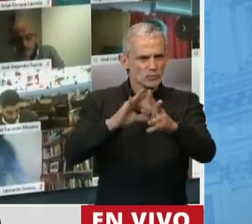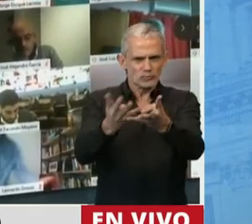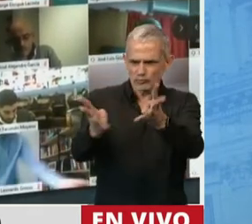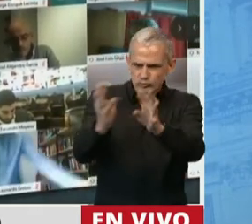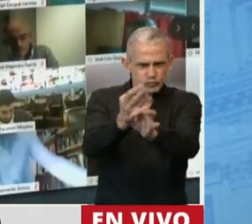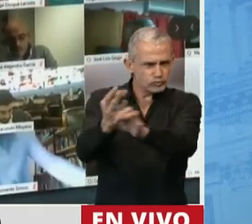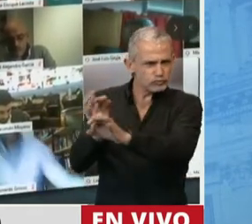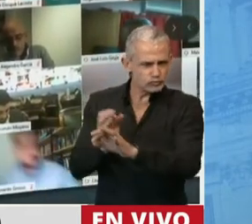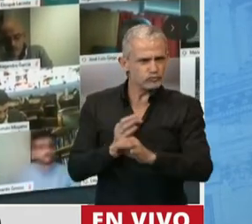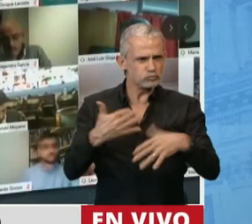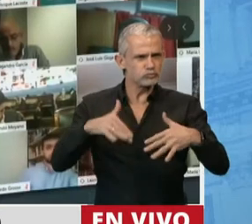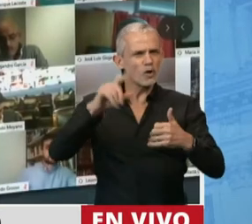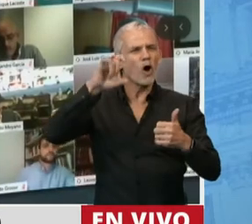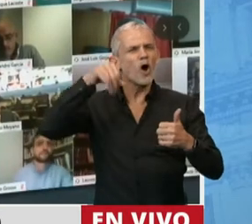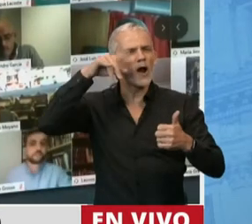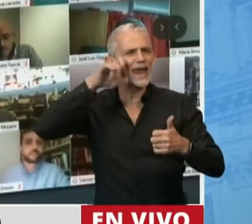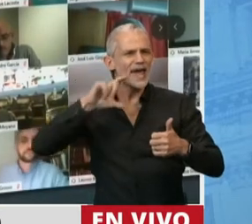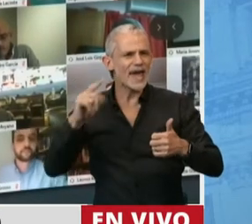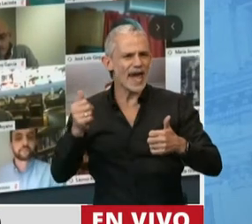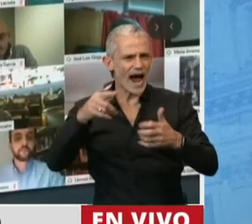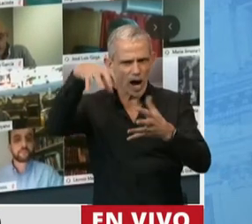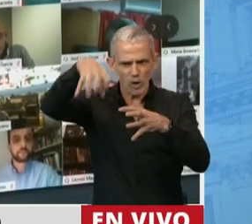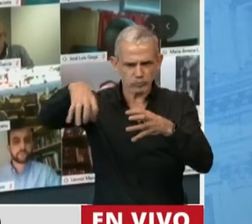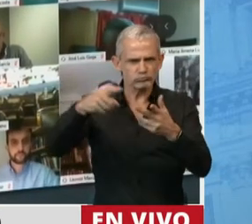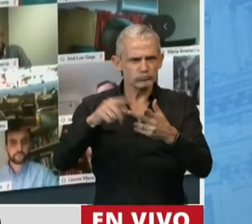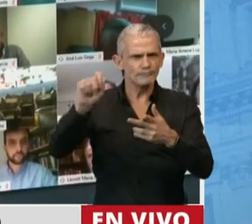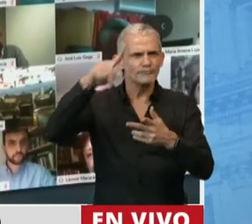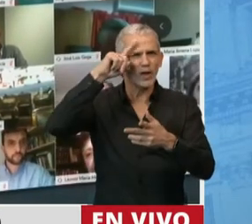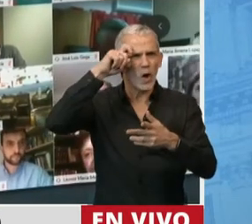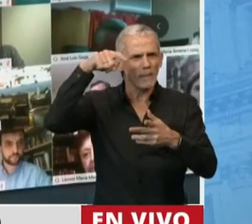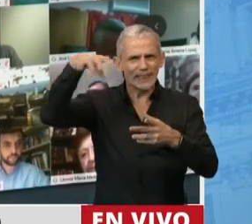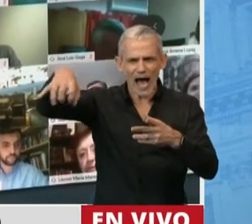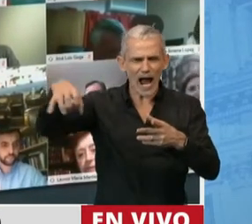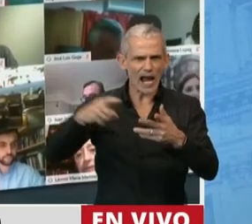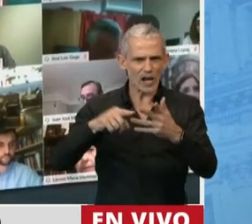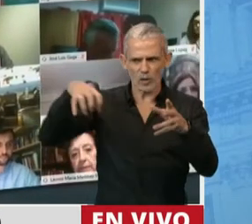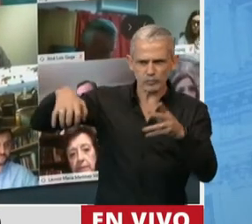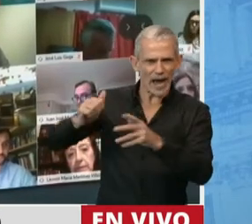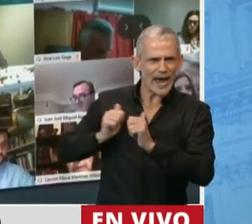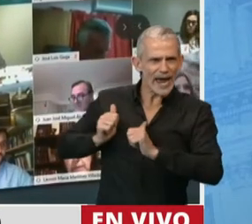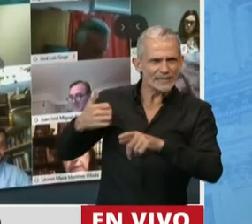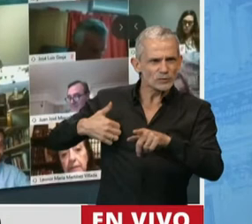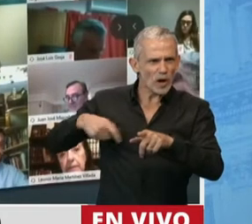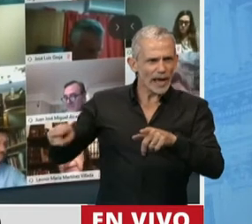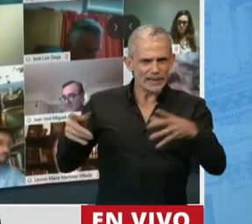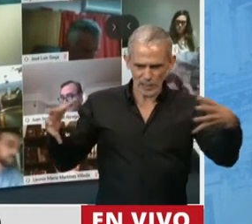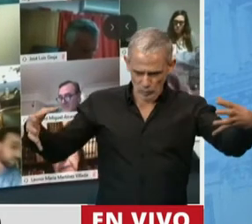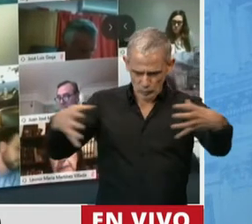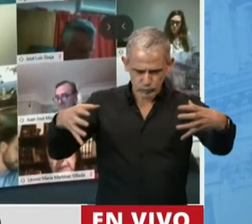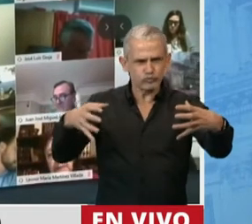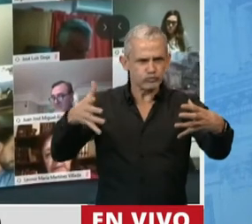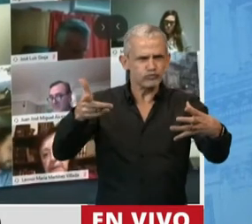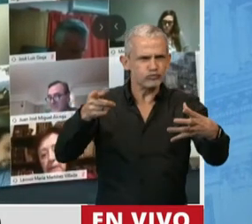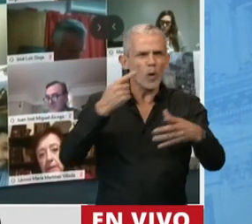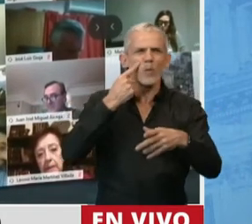gente del CONEA, gente del hospital, gente del ejército argentino, gente de la